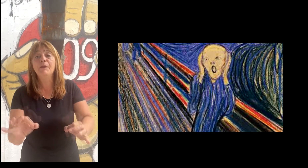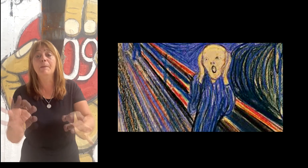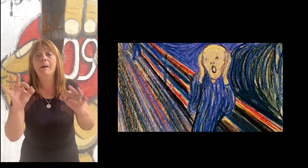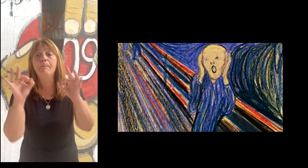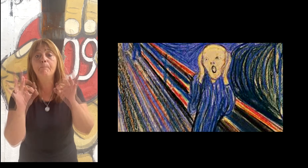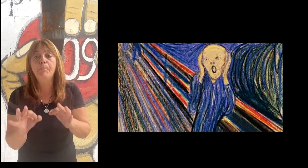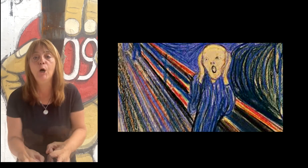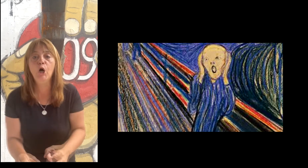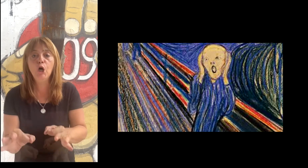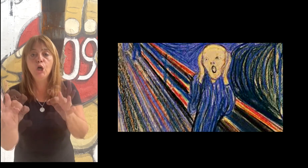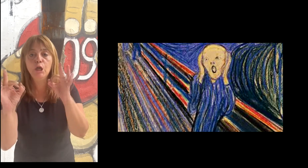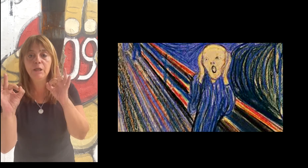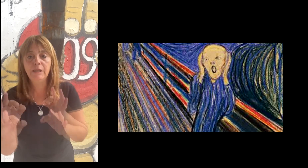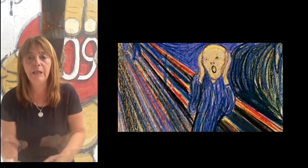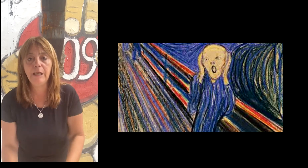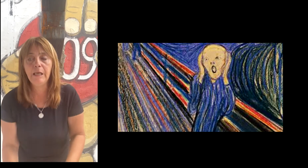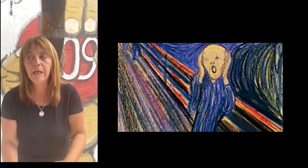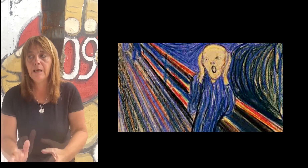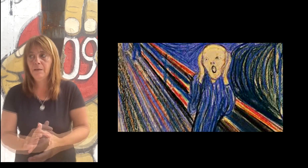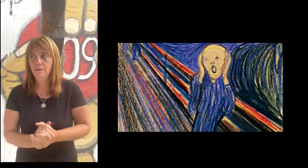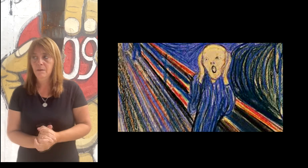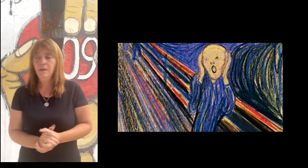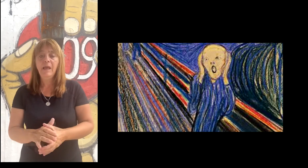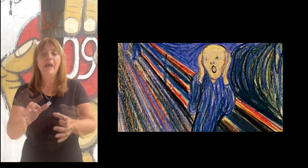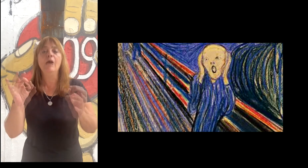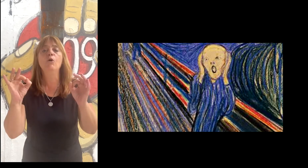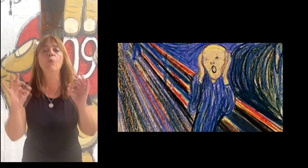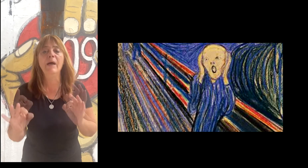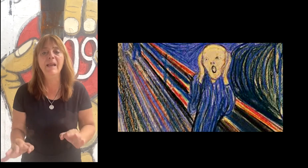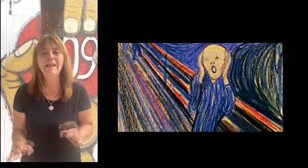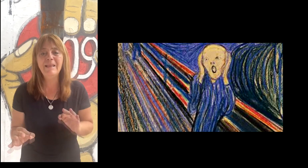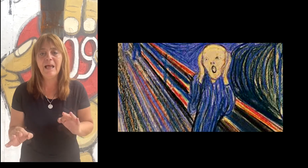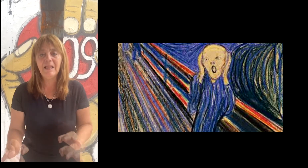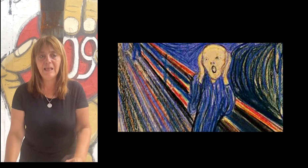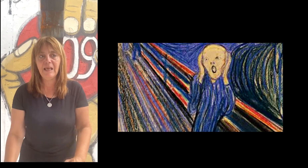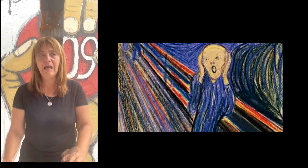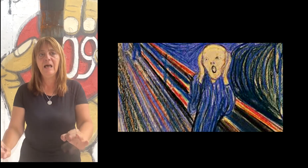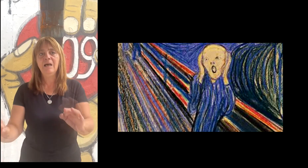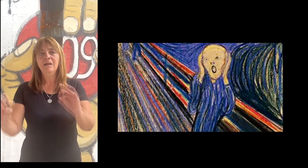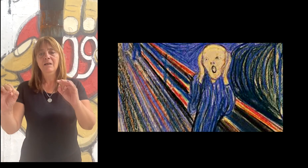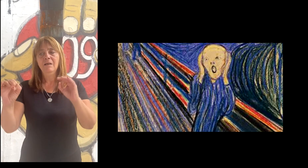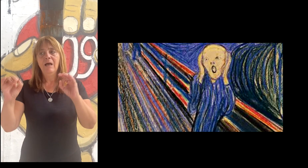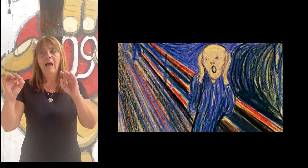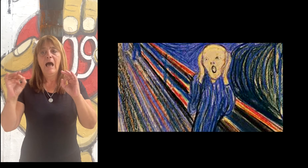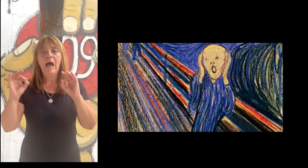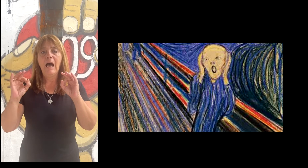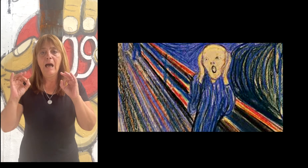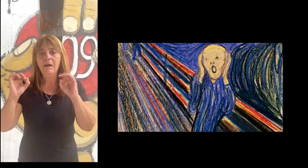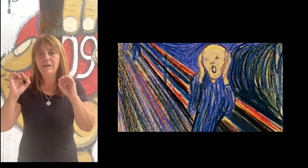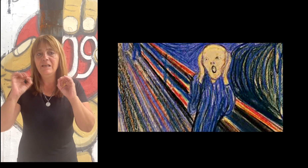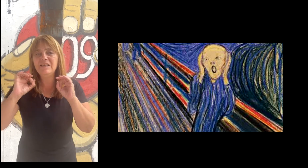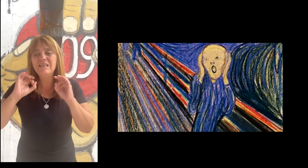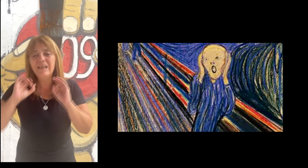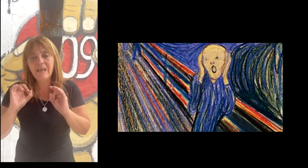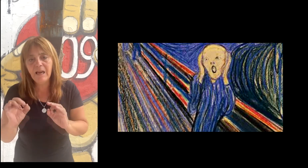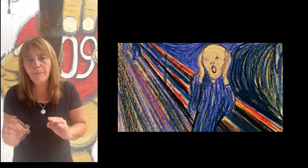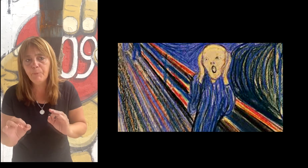no se pueden hacer. No se puede poner en riesgo la salud de la población y la medicación de la población porque quiere un cargo.